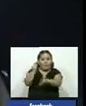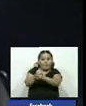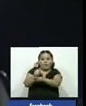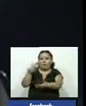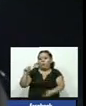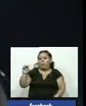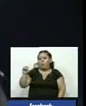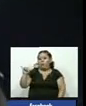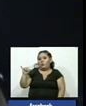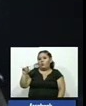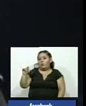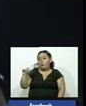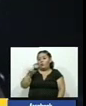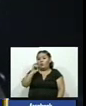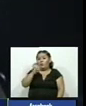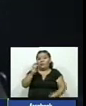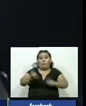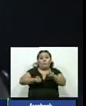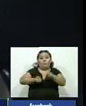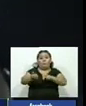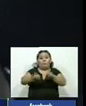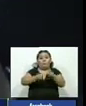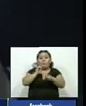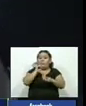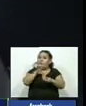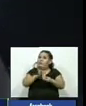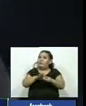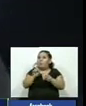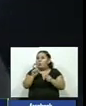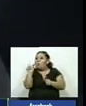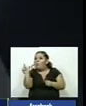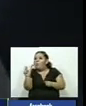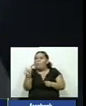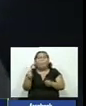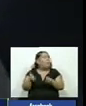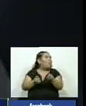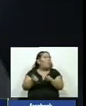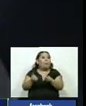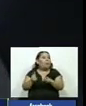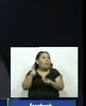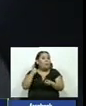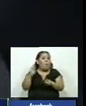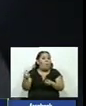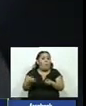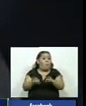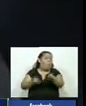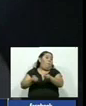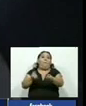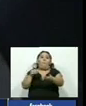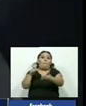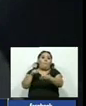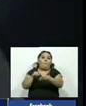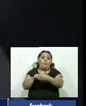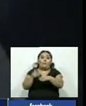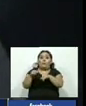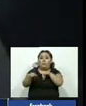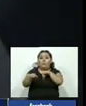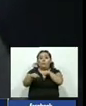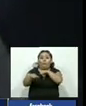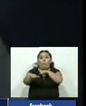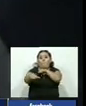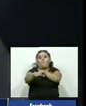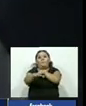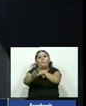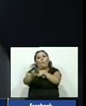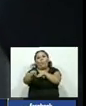este iba un poco podemos llamarle así distraído y bastante rápido y colisiona en la parte trasera de